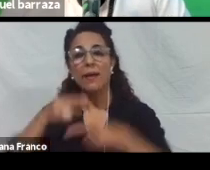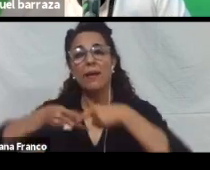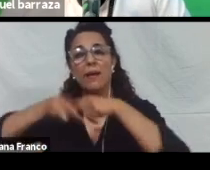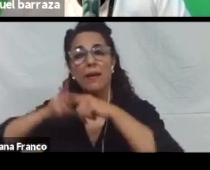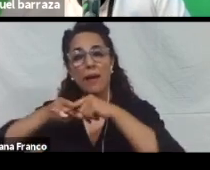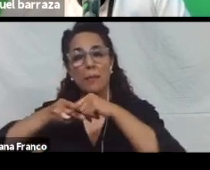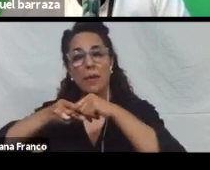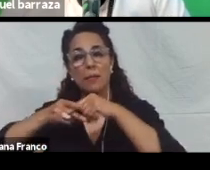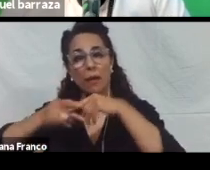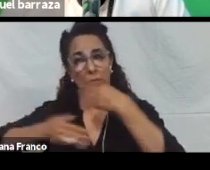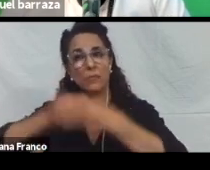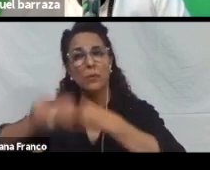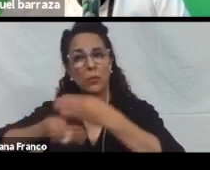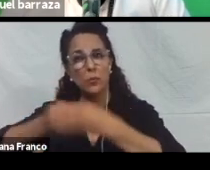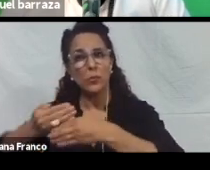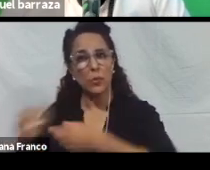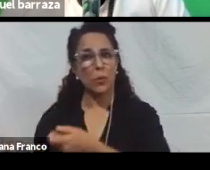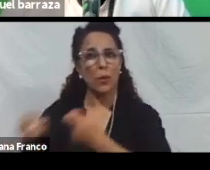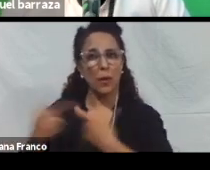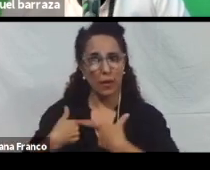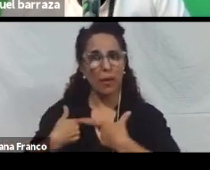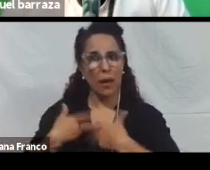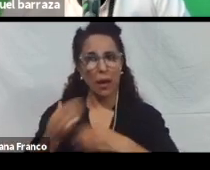utilizando. Va a generar contenidos accesibles.